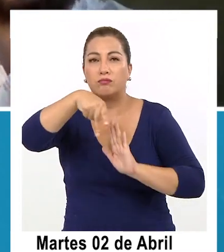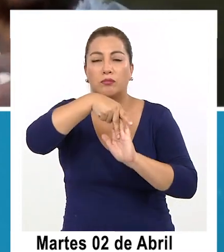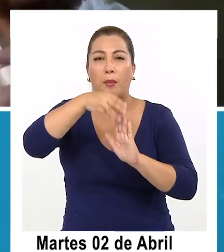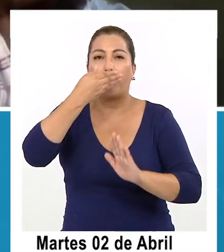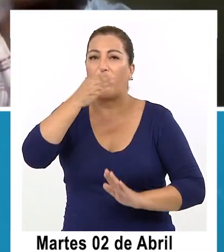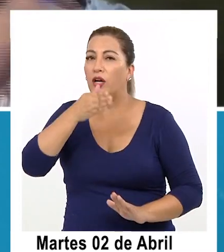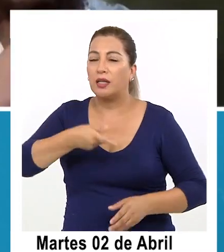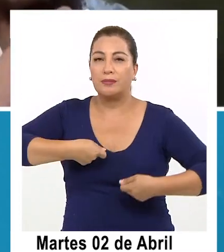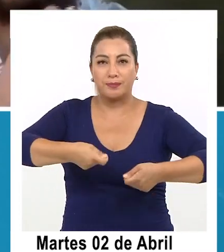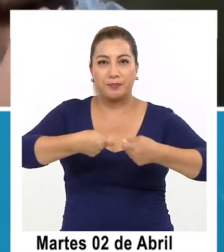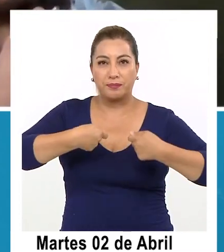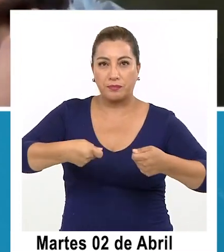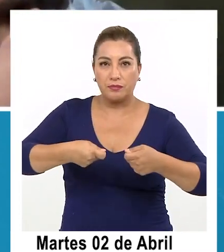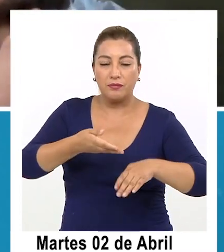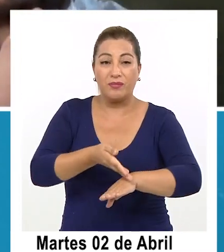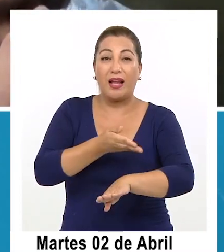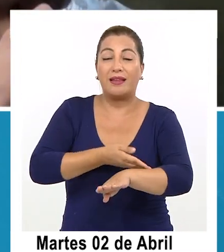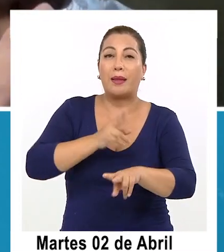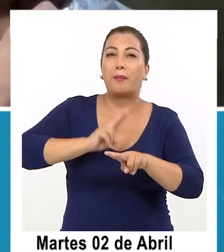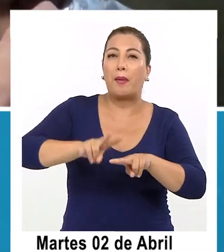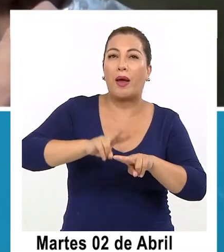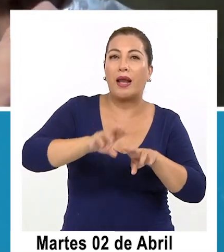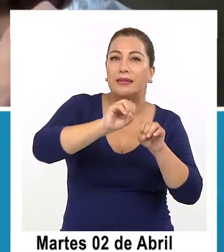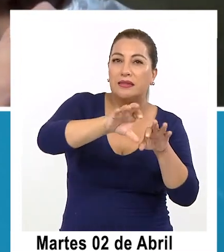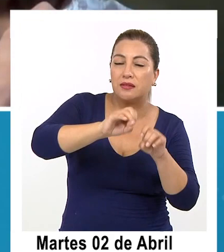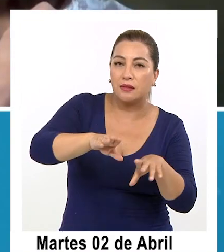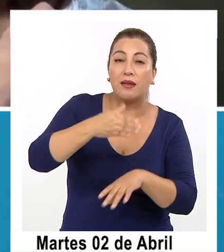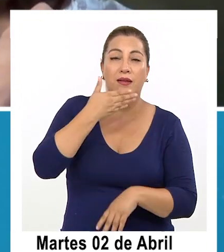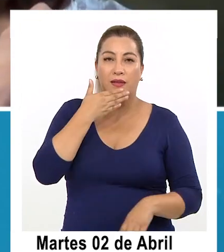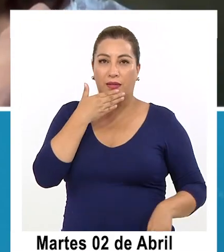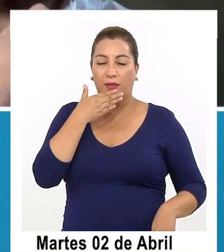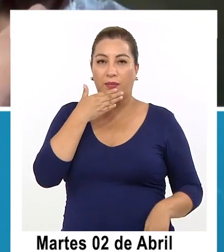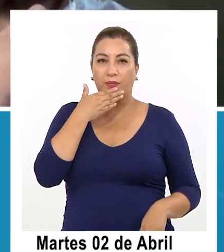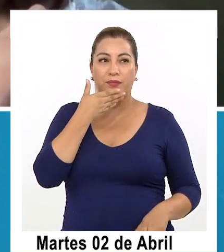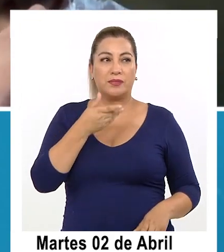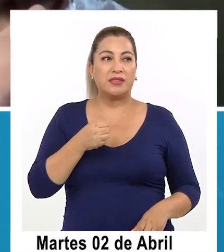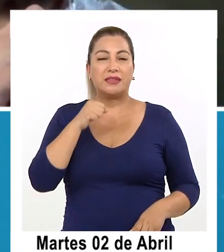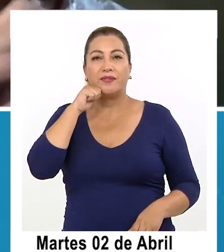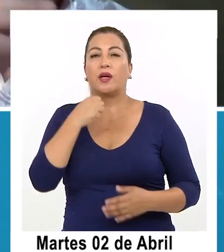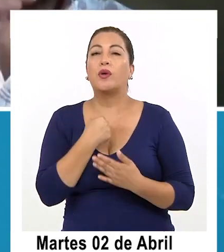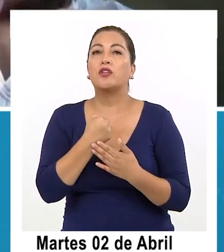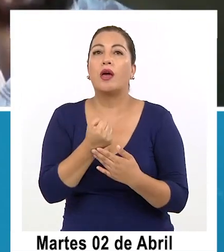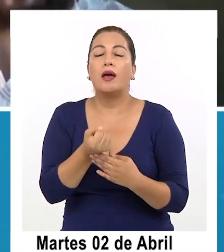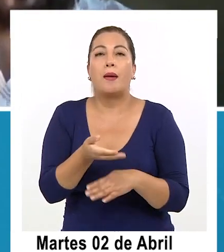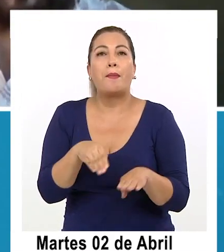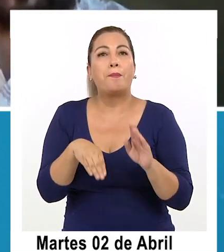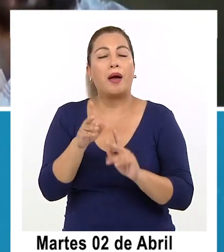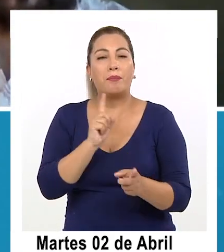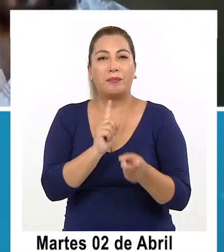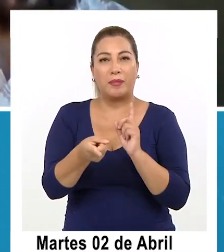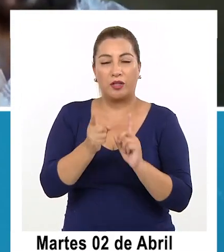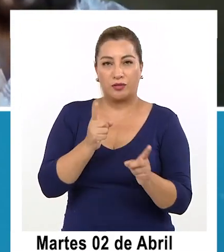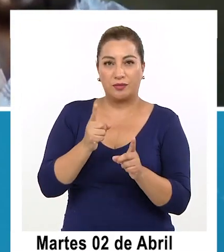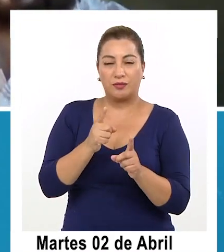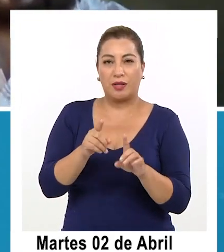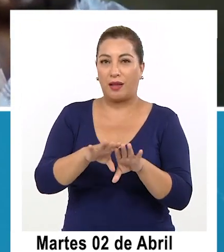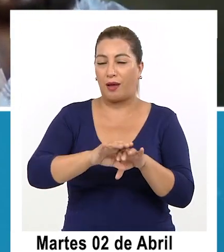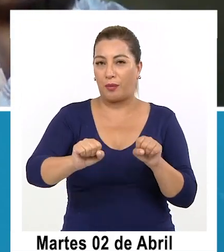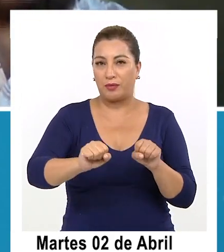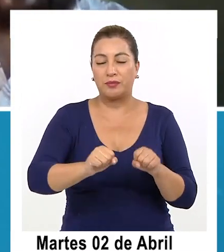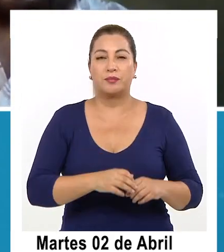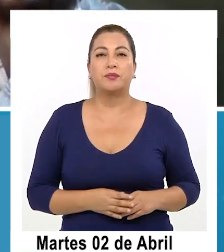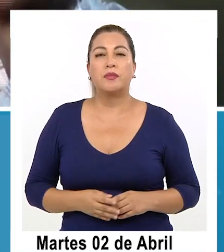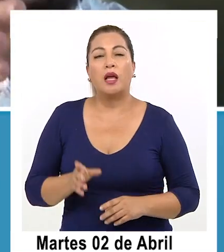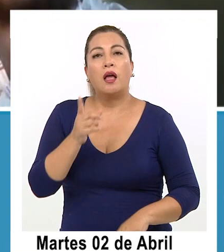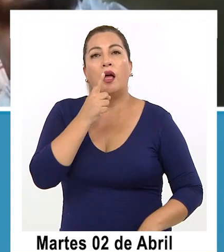inversiones tener preparación y también en la respuesta una respuesta más coordinada que eso yo creo que es uno de los mayores avances